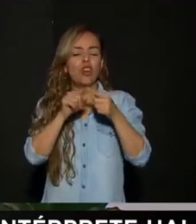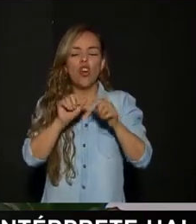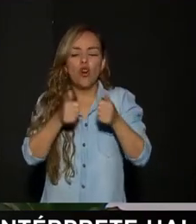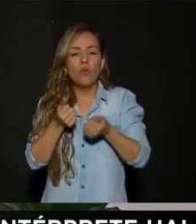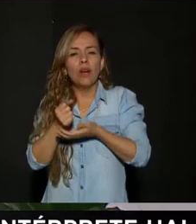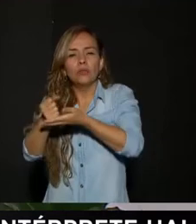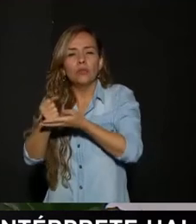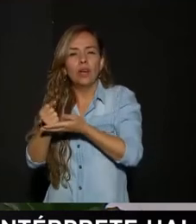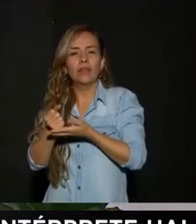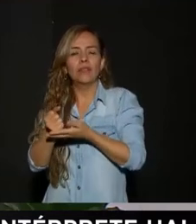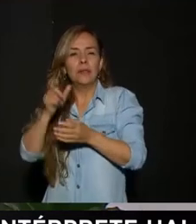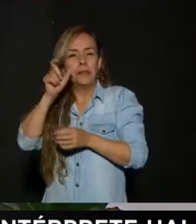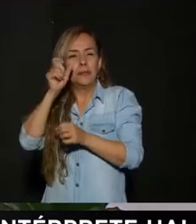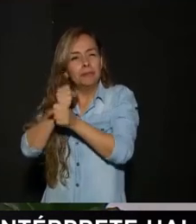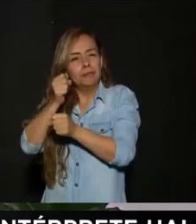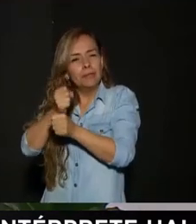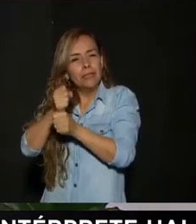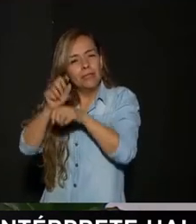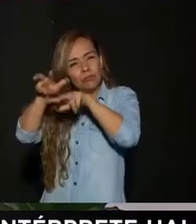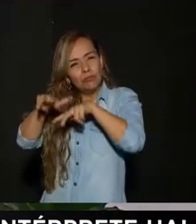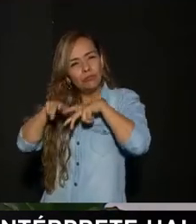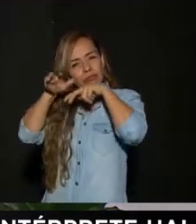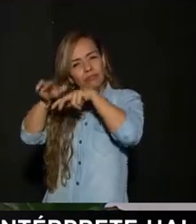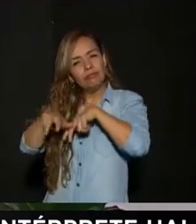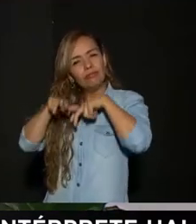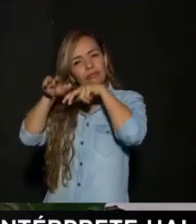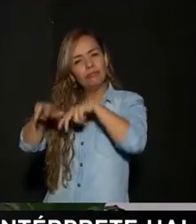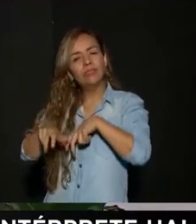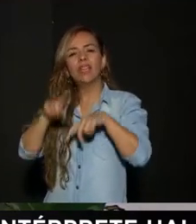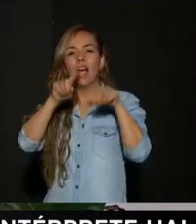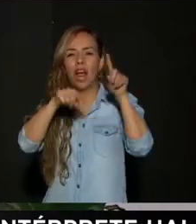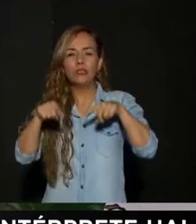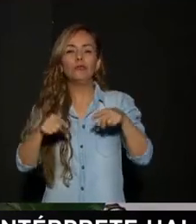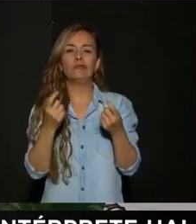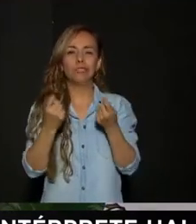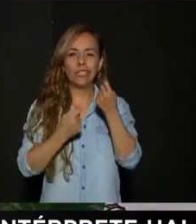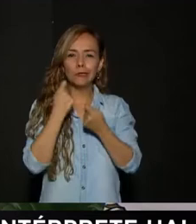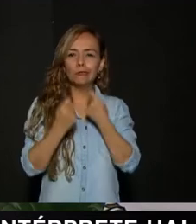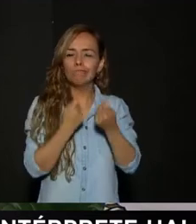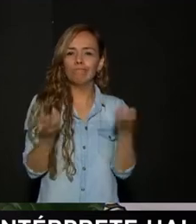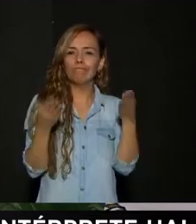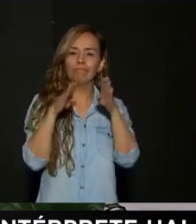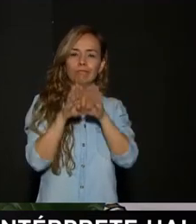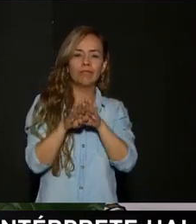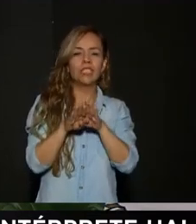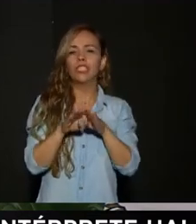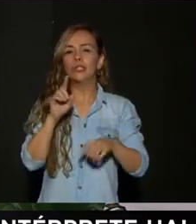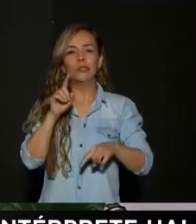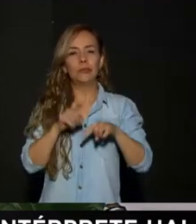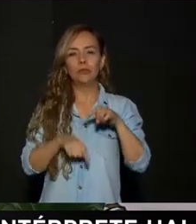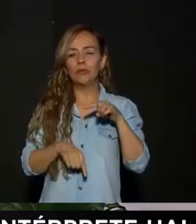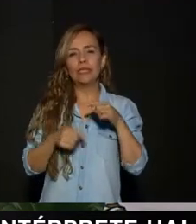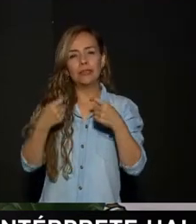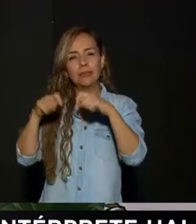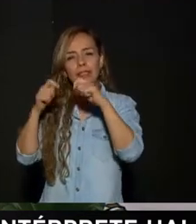los pequeños empresarios A los productores Que en este momento Pues por la pandemia Tienen sus negocios cerrados O no pueden tener Pues o no pueden vender Como